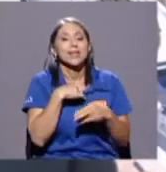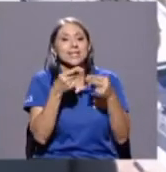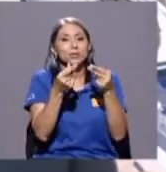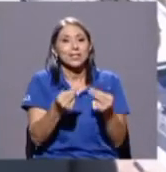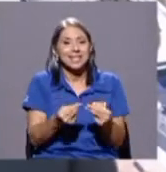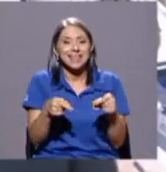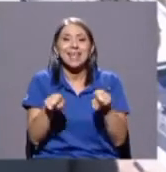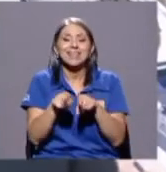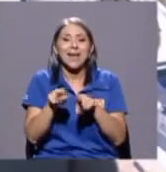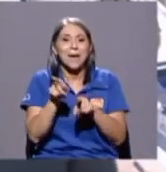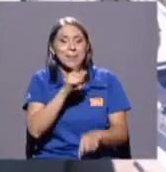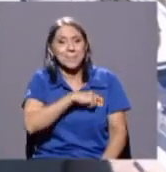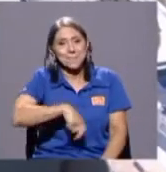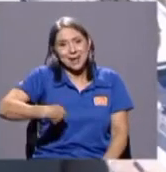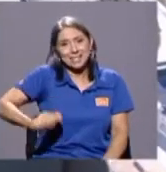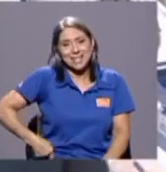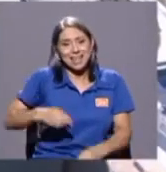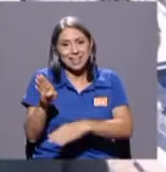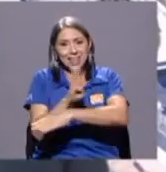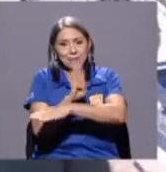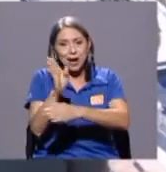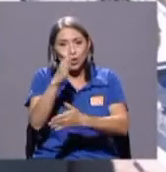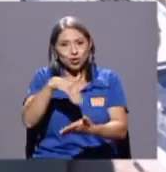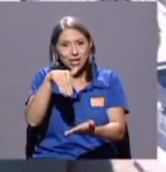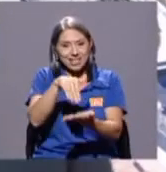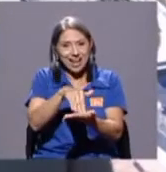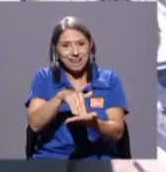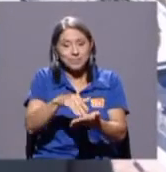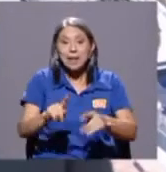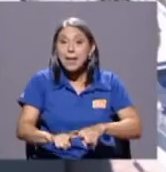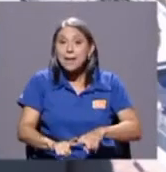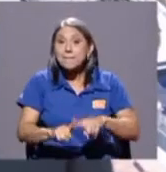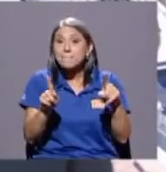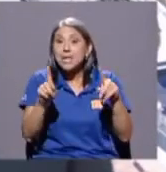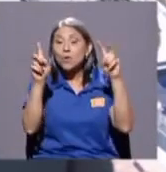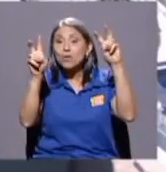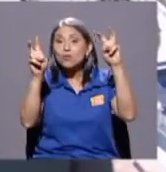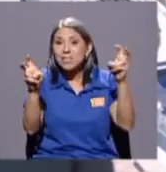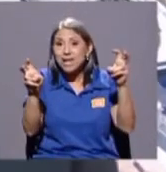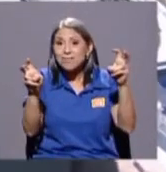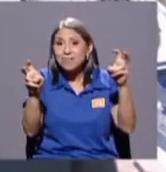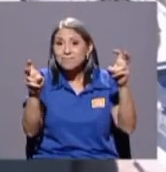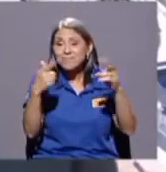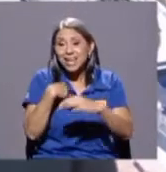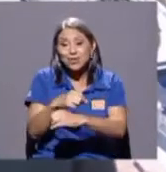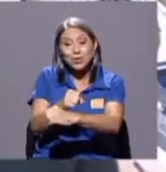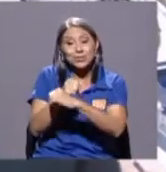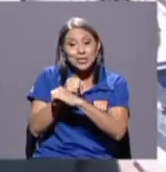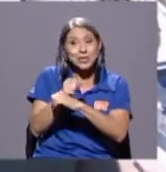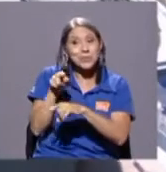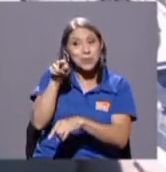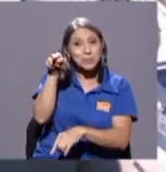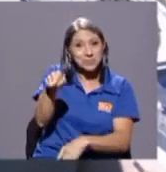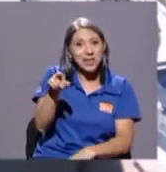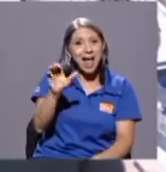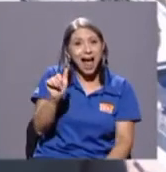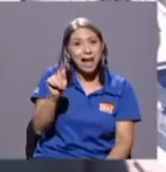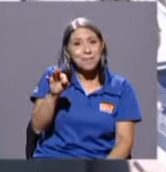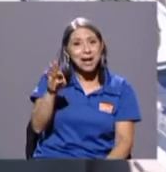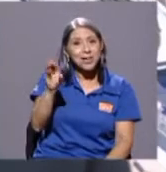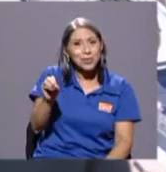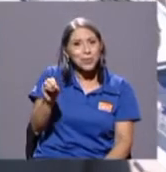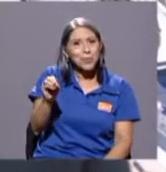Central. Pero hay un tema y desde luego una faceta que estoy seguro Alberto la va a desarrollar con mucho mayor